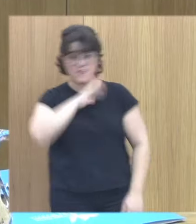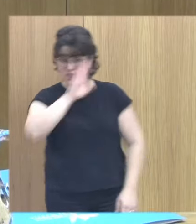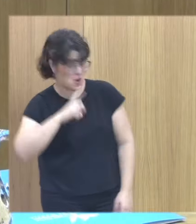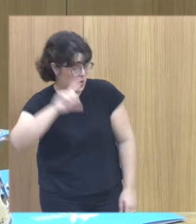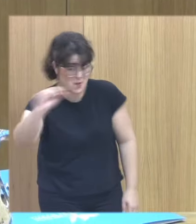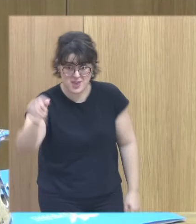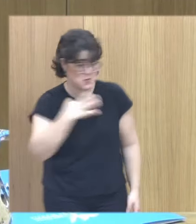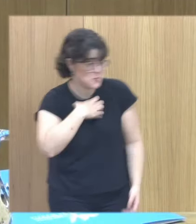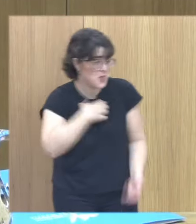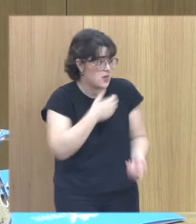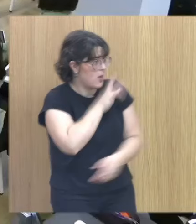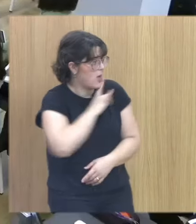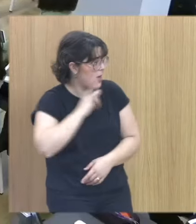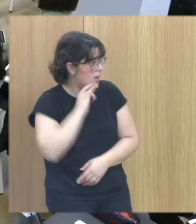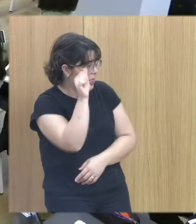no he sido capaz